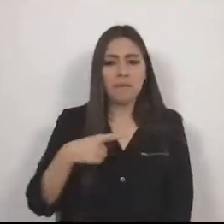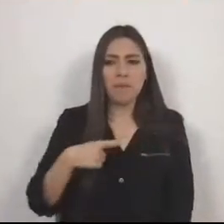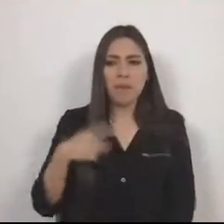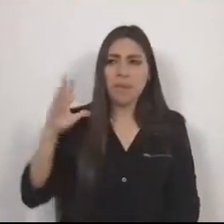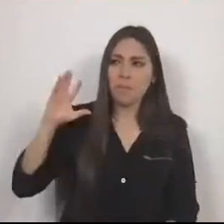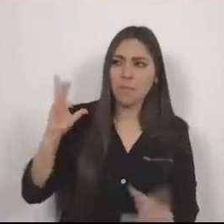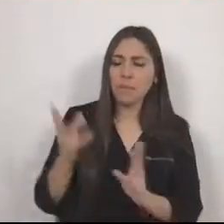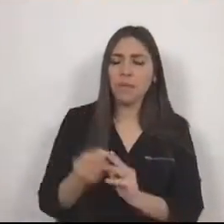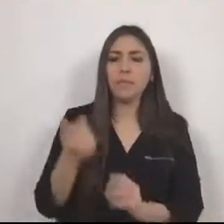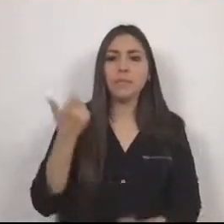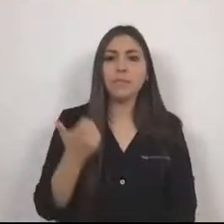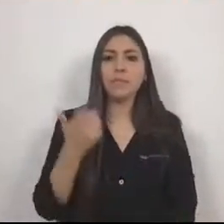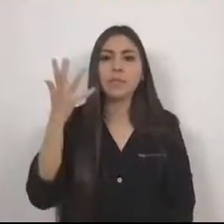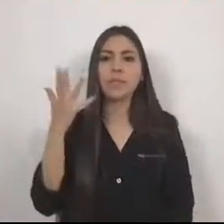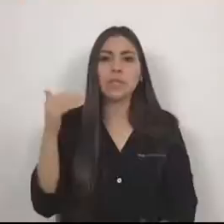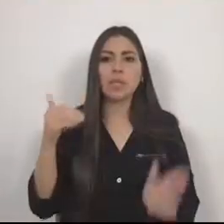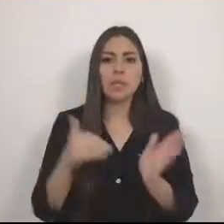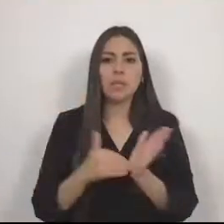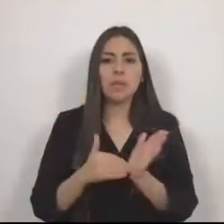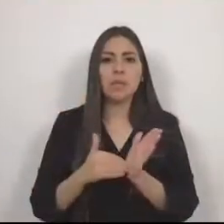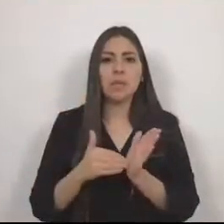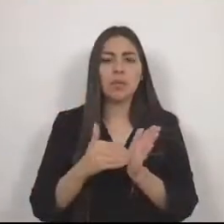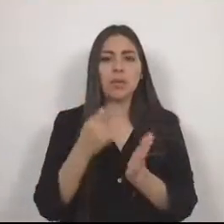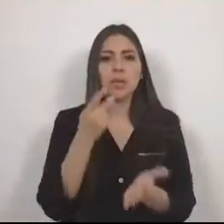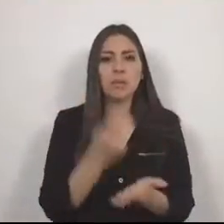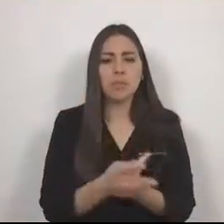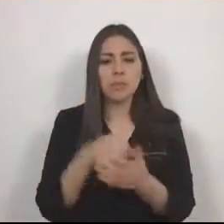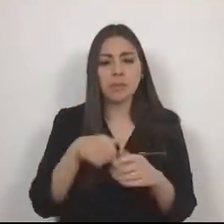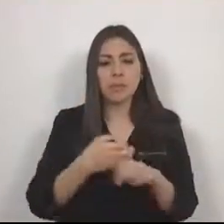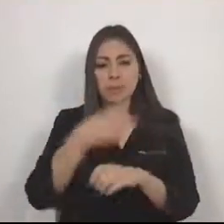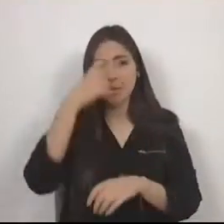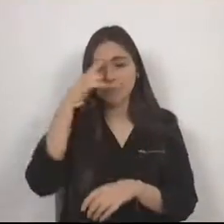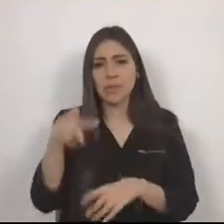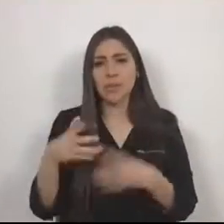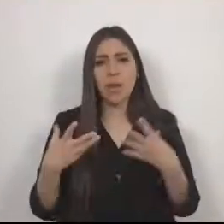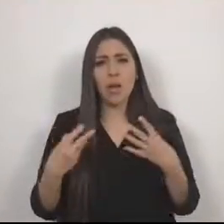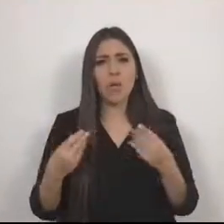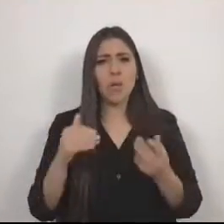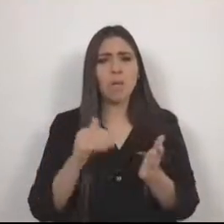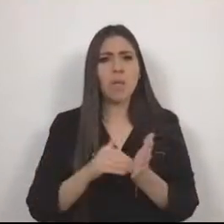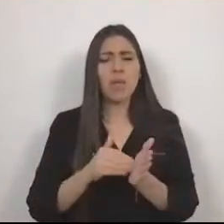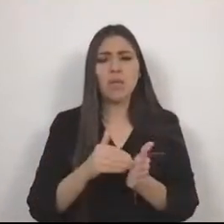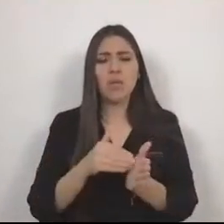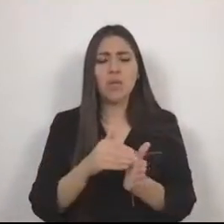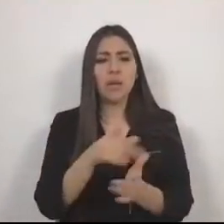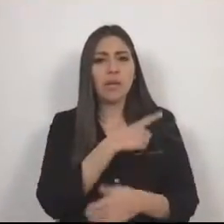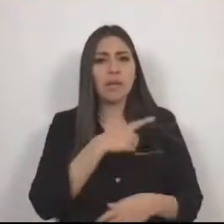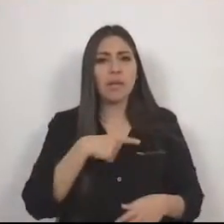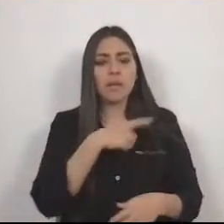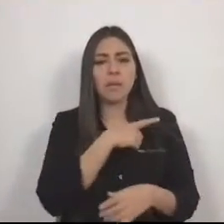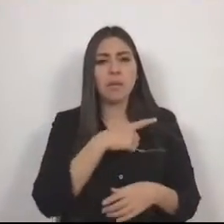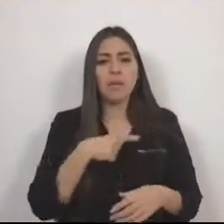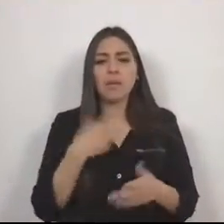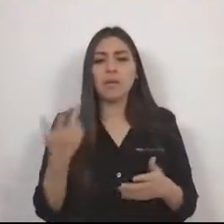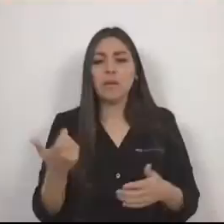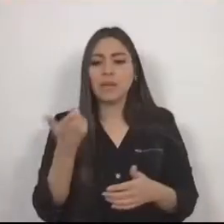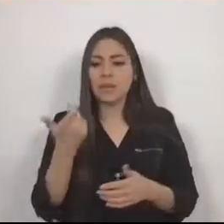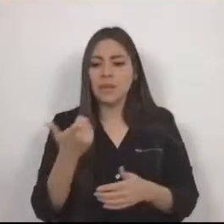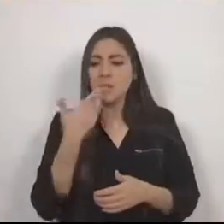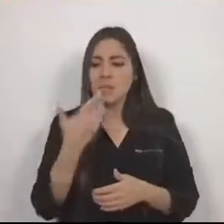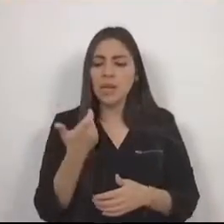nuestro Estado, cifras millonarias que rompen con el equilibrio de las finanzas sanas y la expedición de políticas públicas,